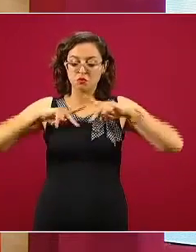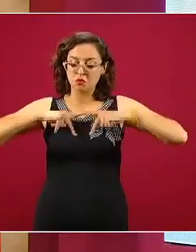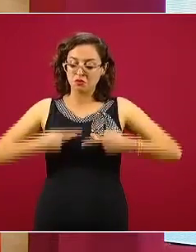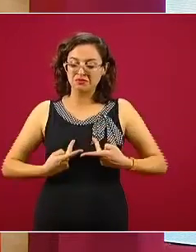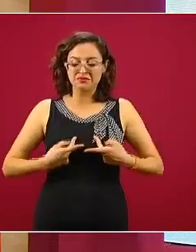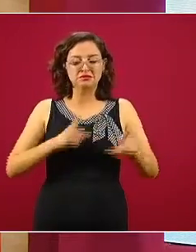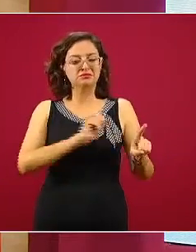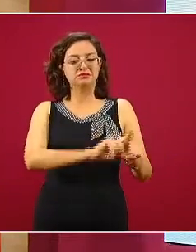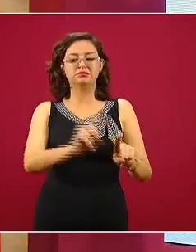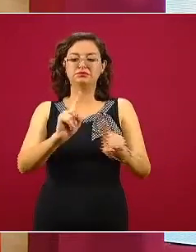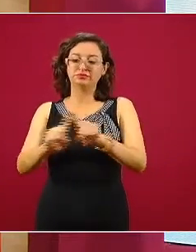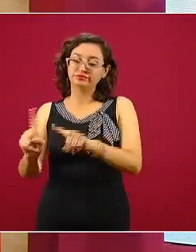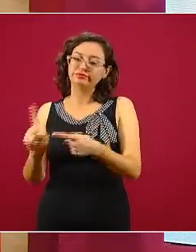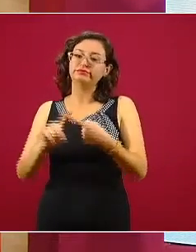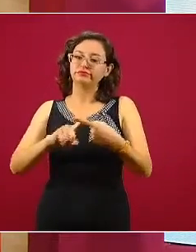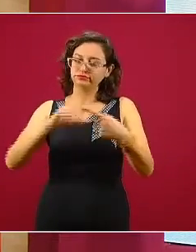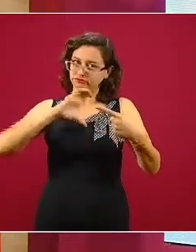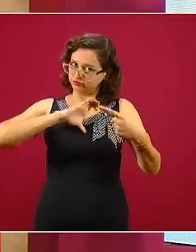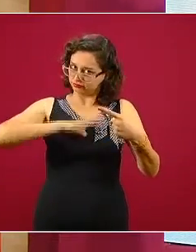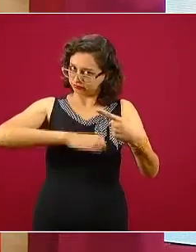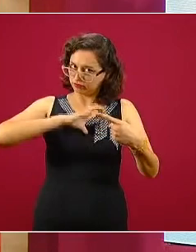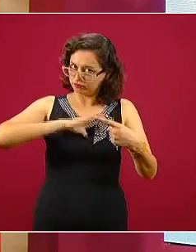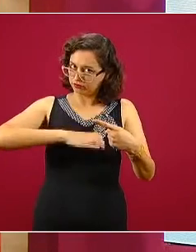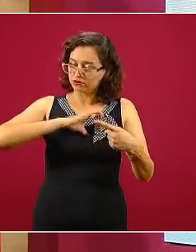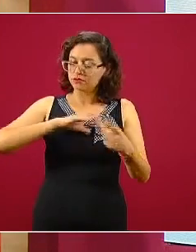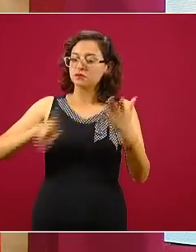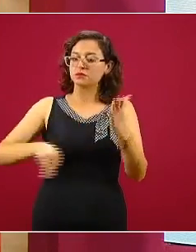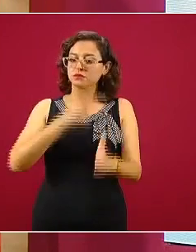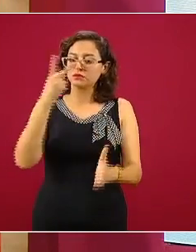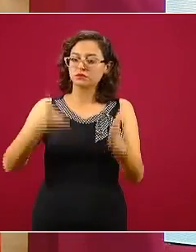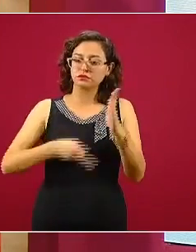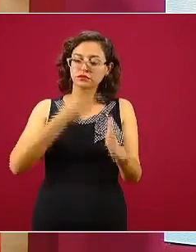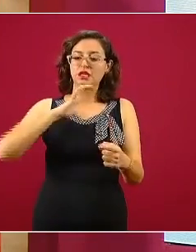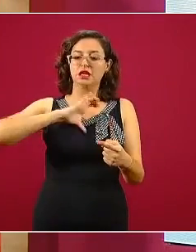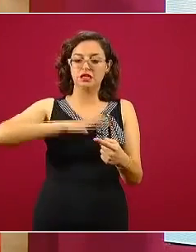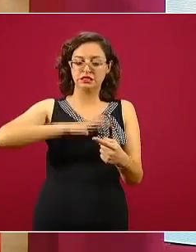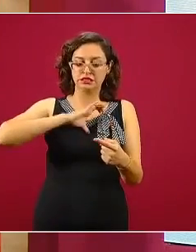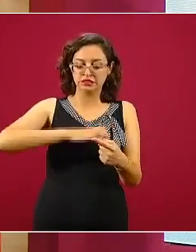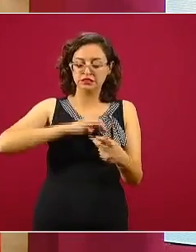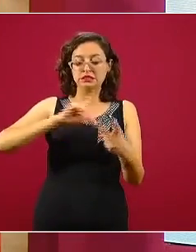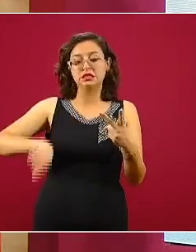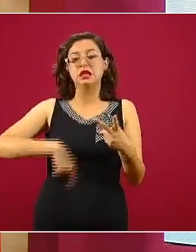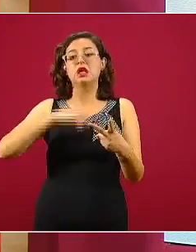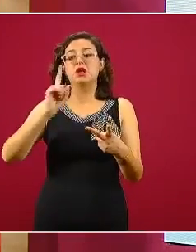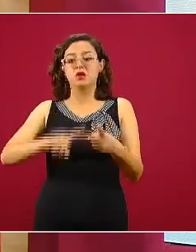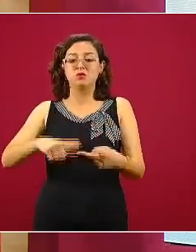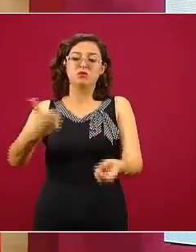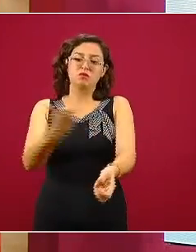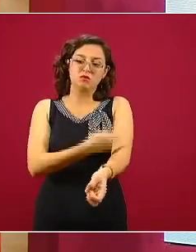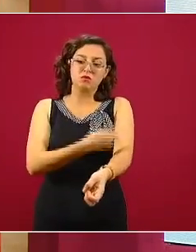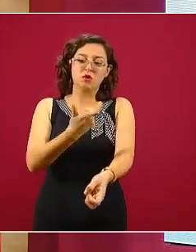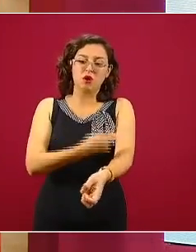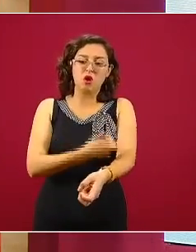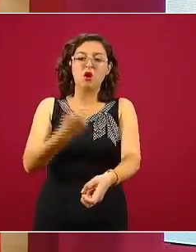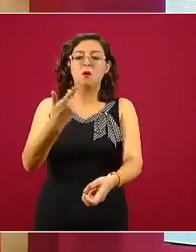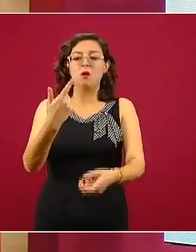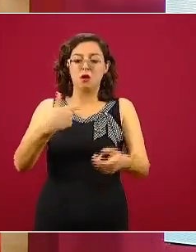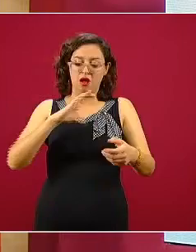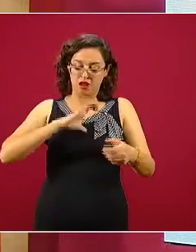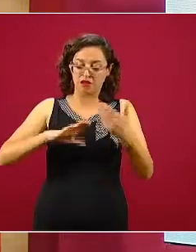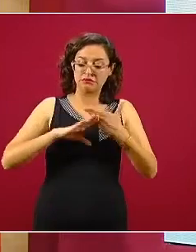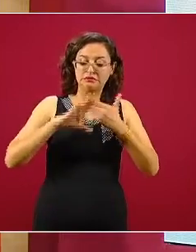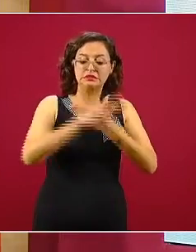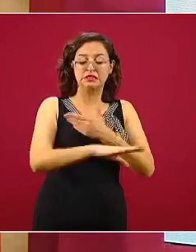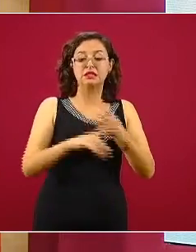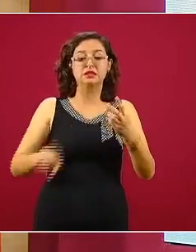causas, siendo cáncer una de las más frecuentes, ya sea cáncer o el uso de quimioterapia contra el cáncer y también el